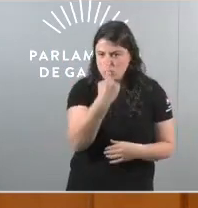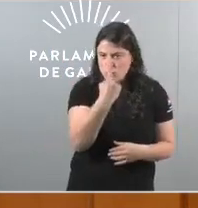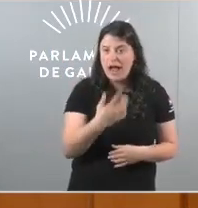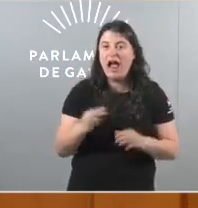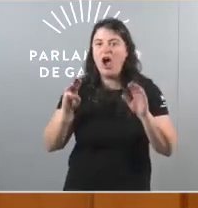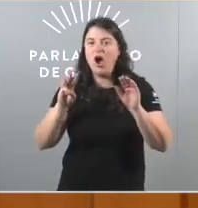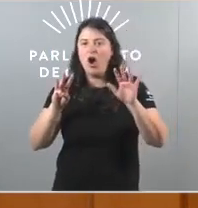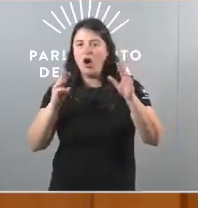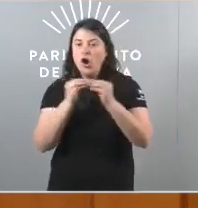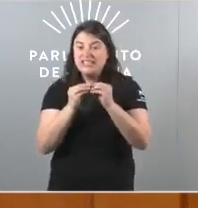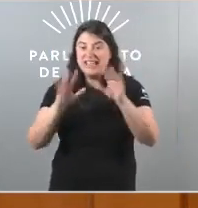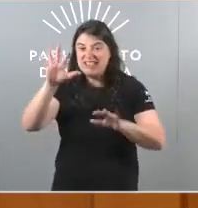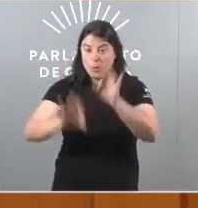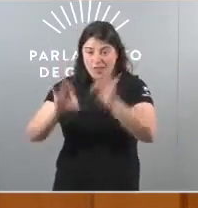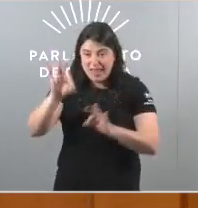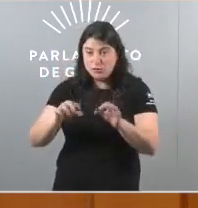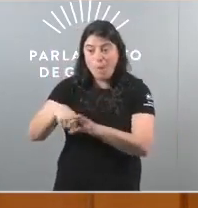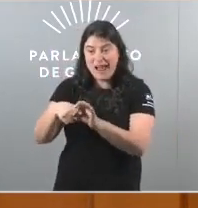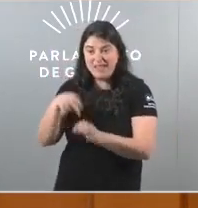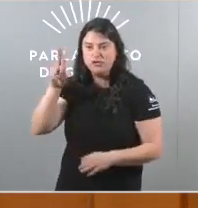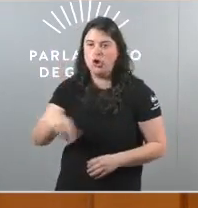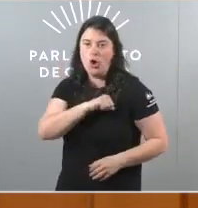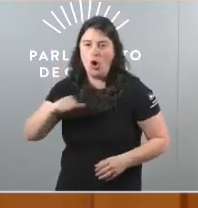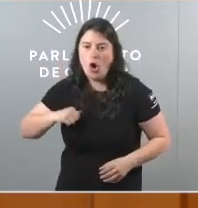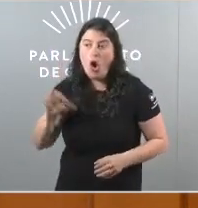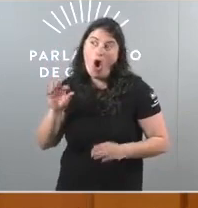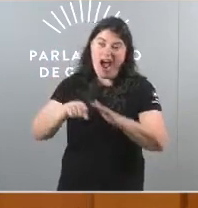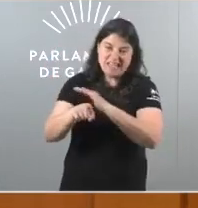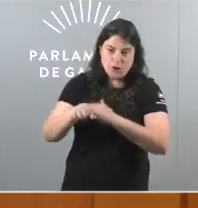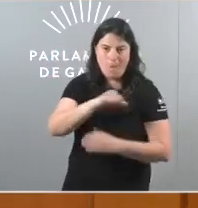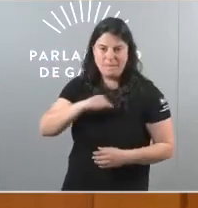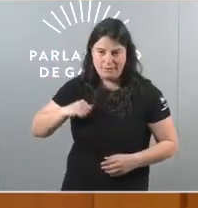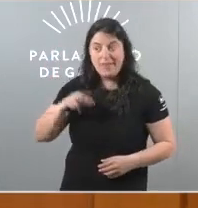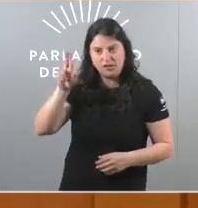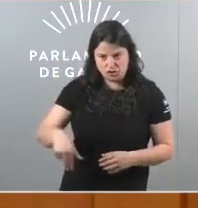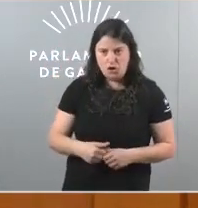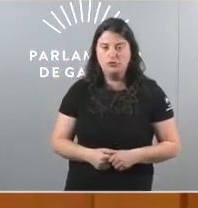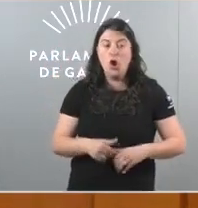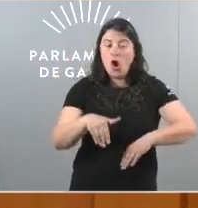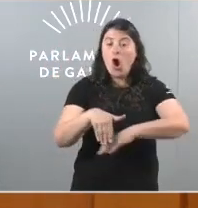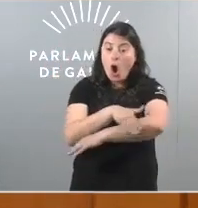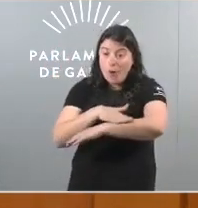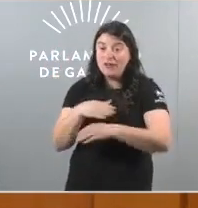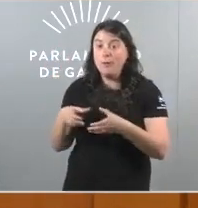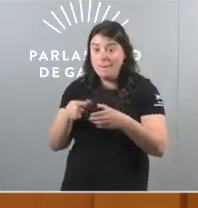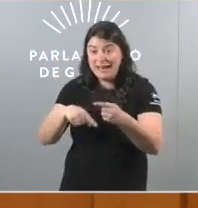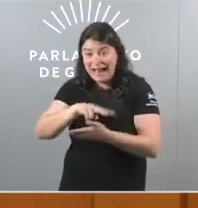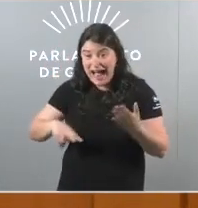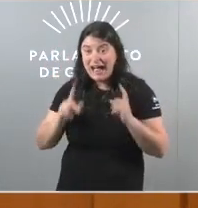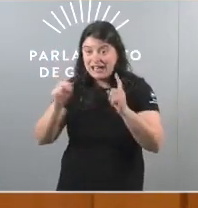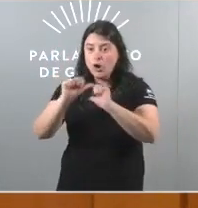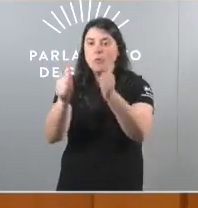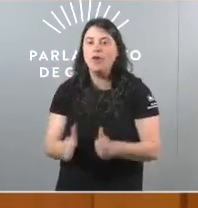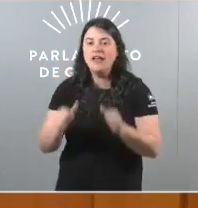% das prazas privadas ou de xestión privada Un Goberno do BNG poñería en marcha un modelo de